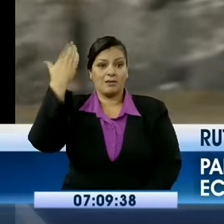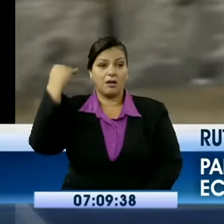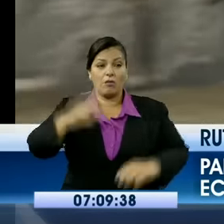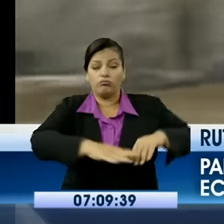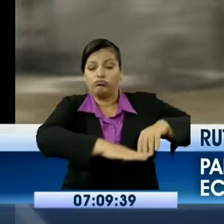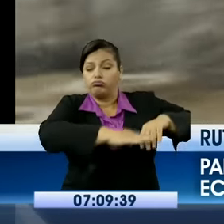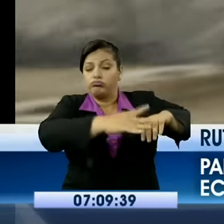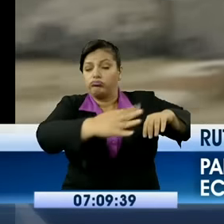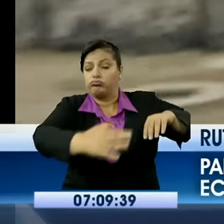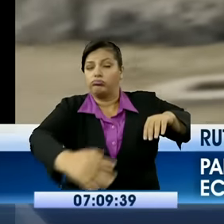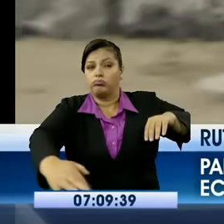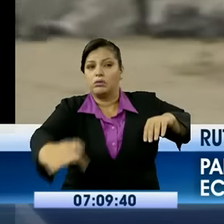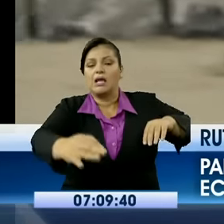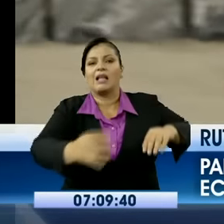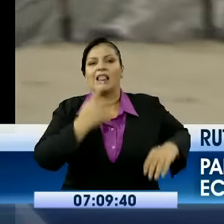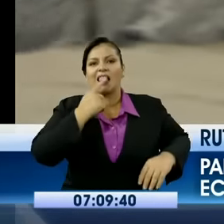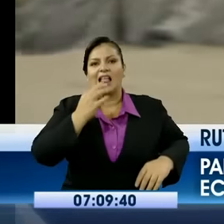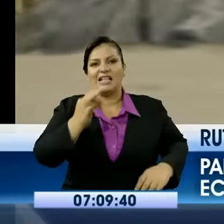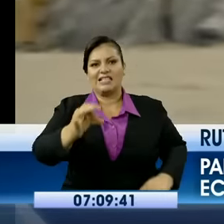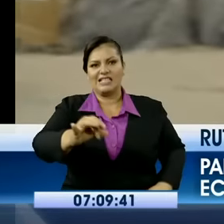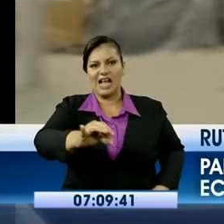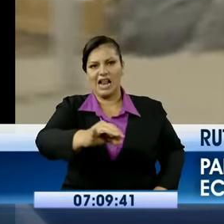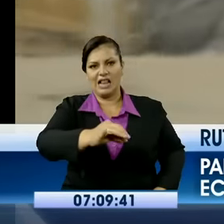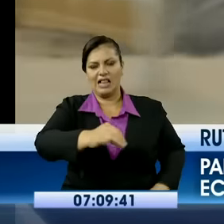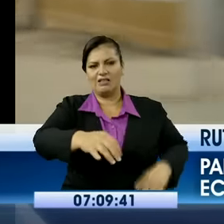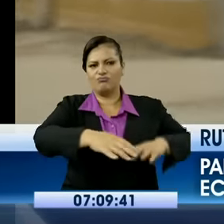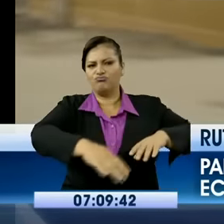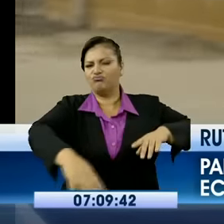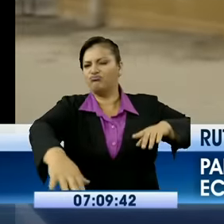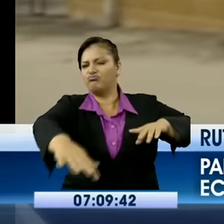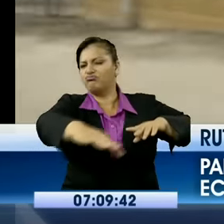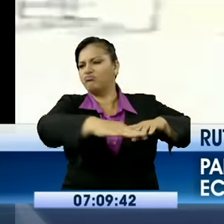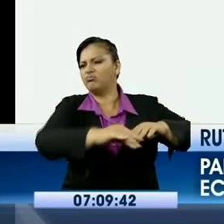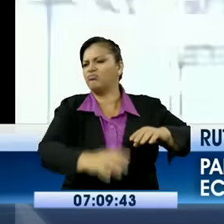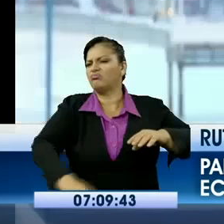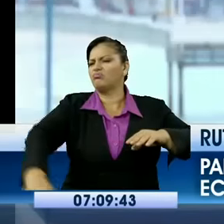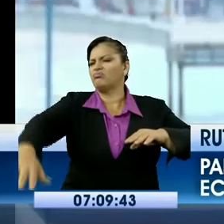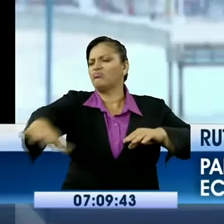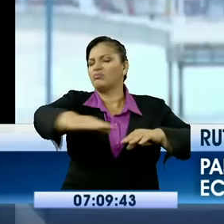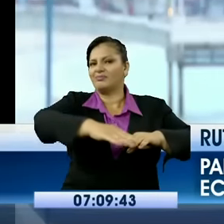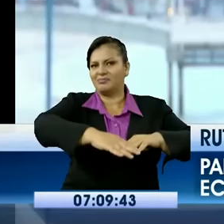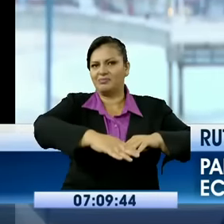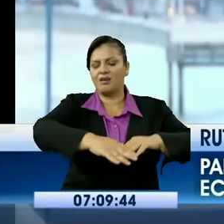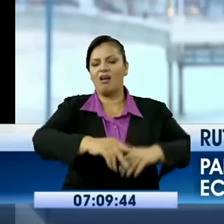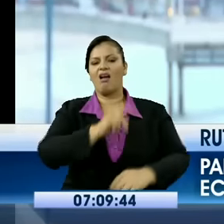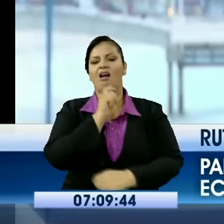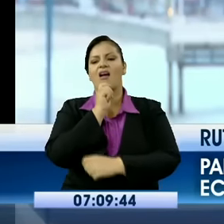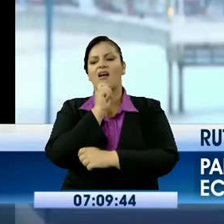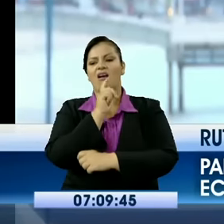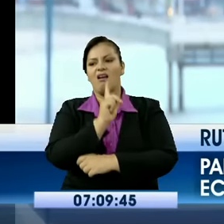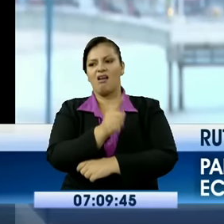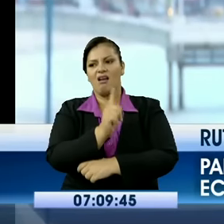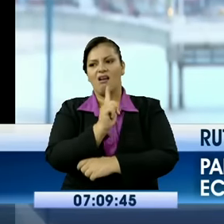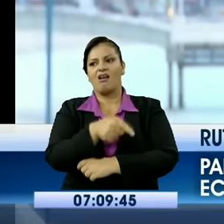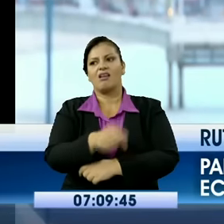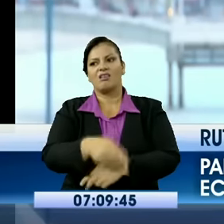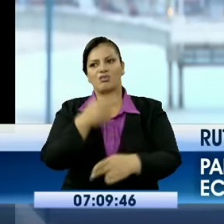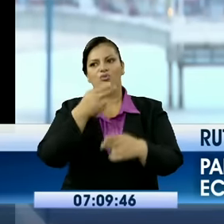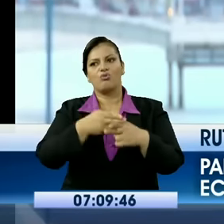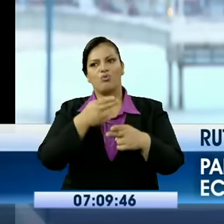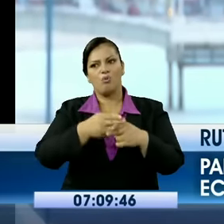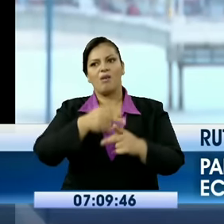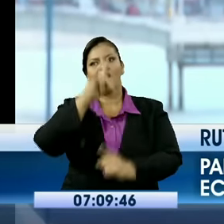que es atrás del Country Club, lo que es atrás de los barrios de Salinas, anteriormente eran pampas salinenses. Entonces, de ahí que radica el nombre de Salinas,